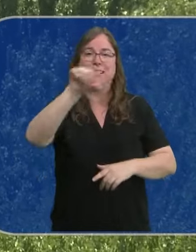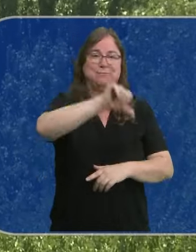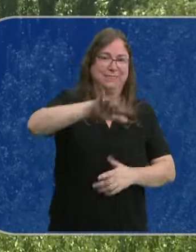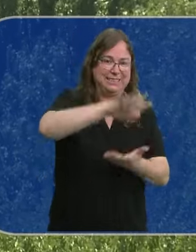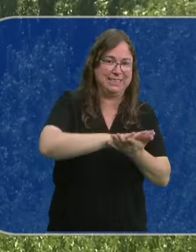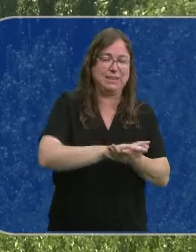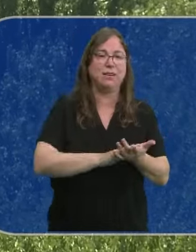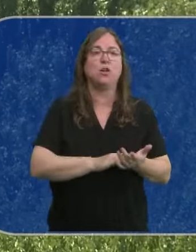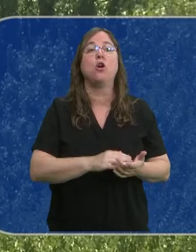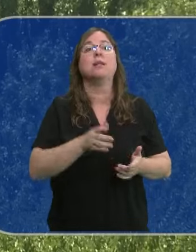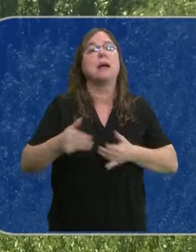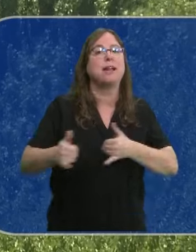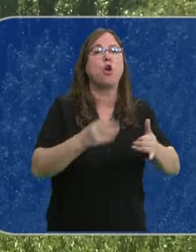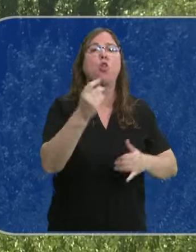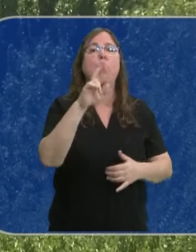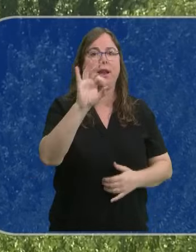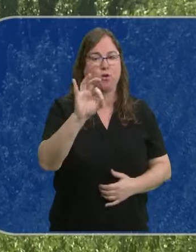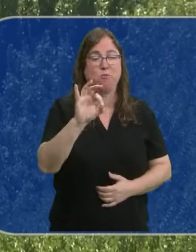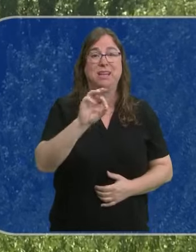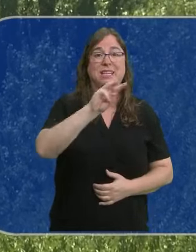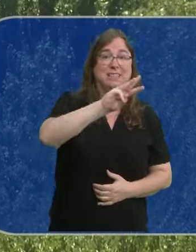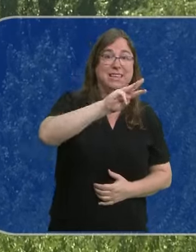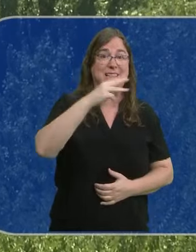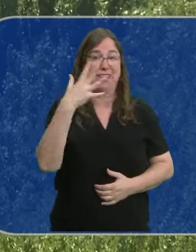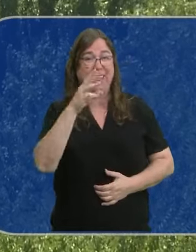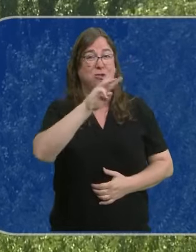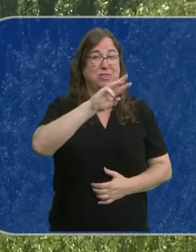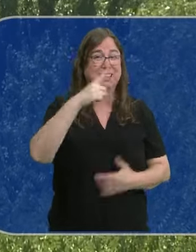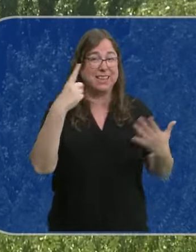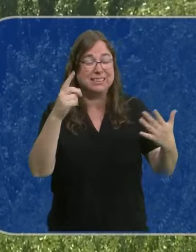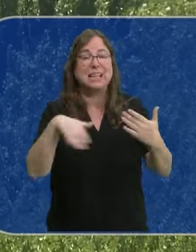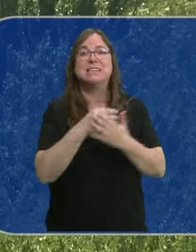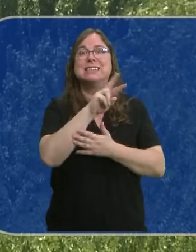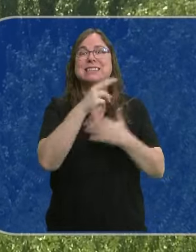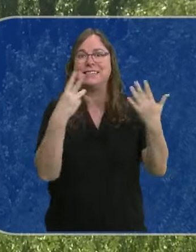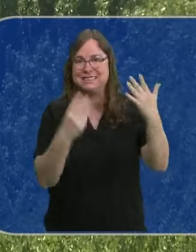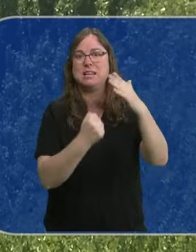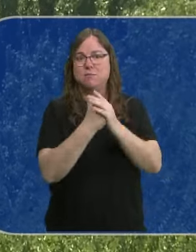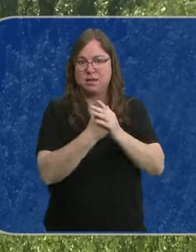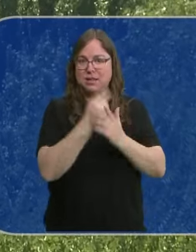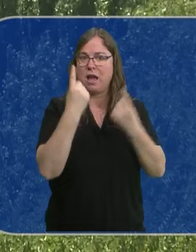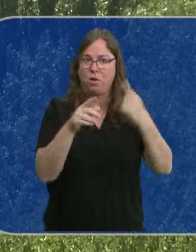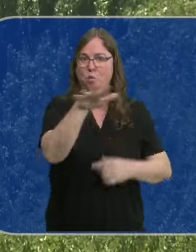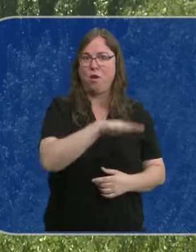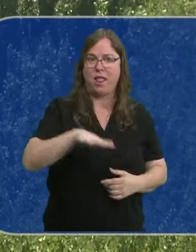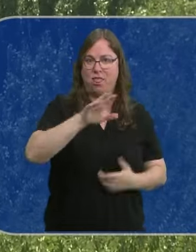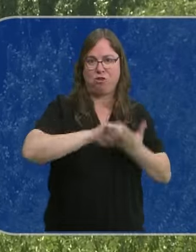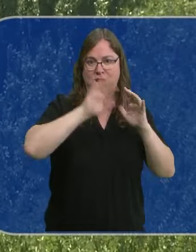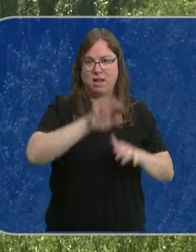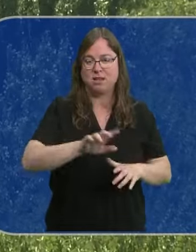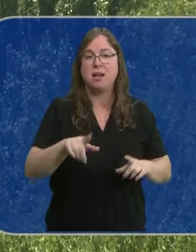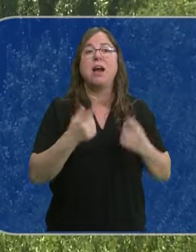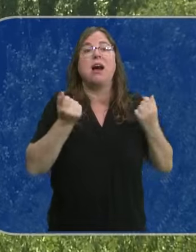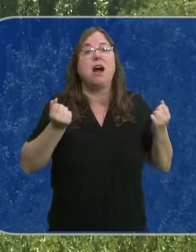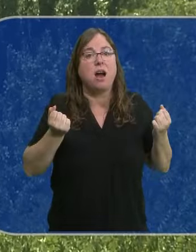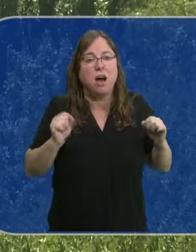puntos del Valle del Duero. 35, 36 o incluso 37 grados de temperatura máxima previstos para hoy en algunas zonas de Castilla y